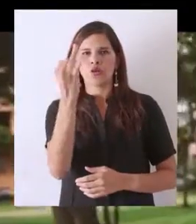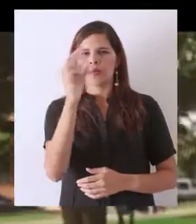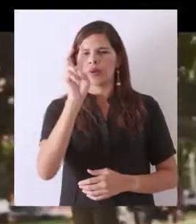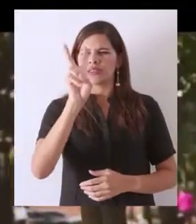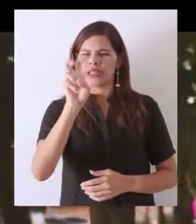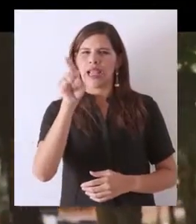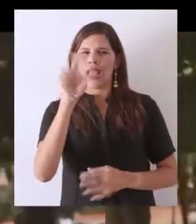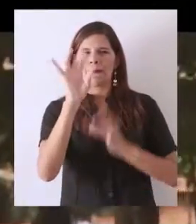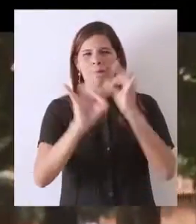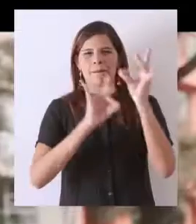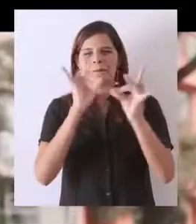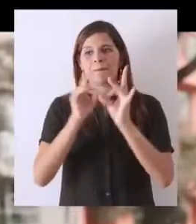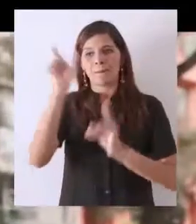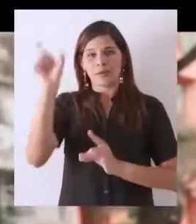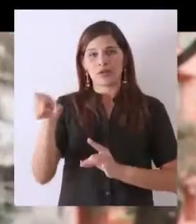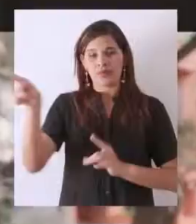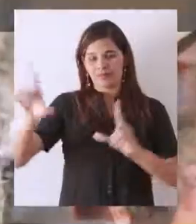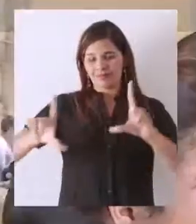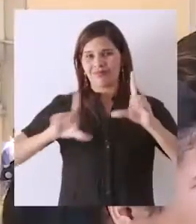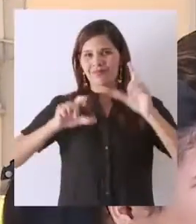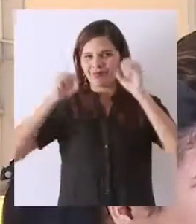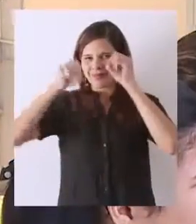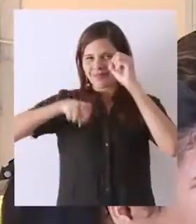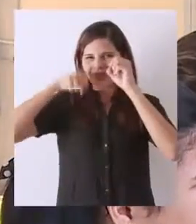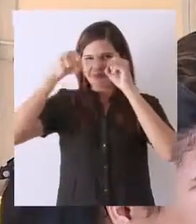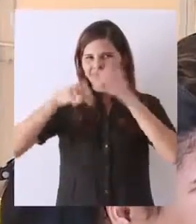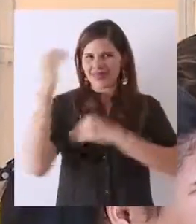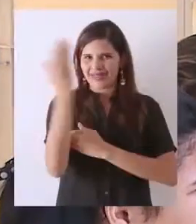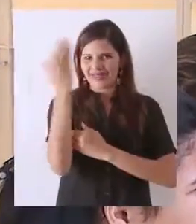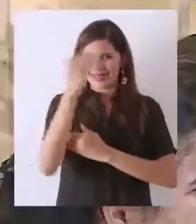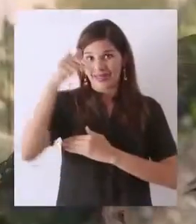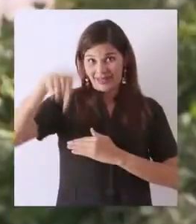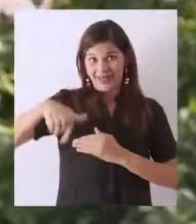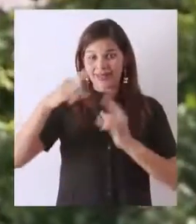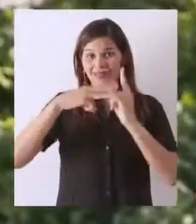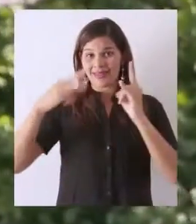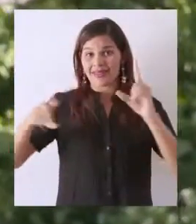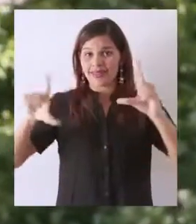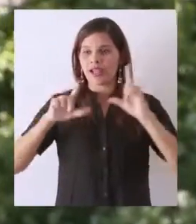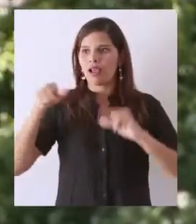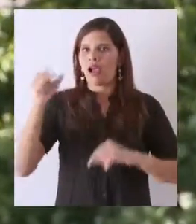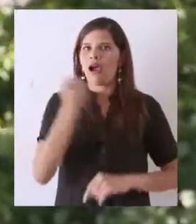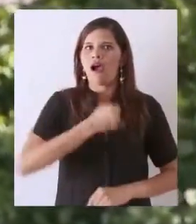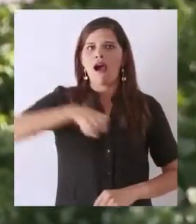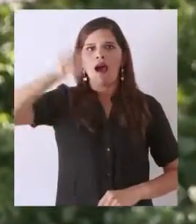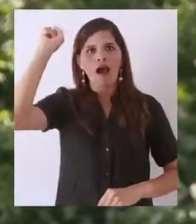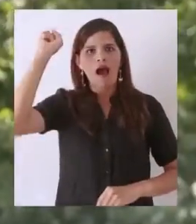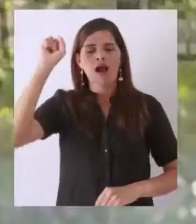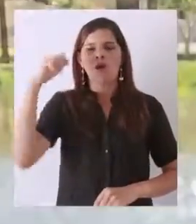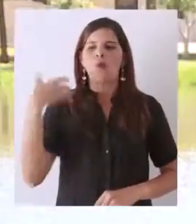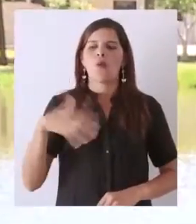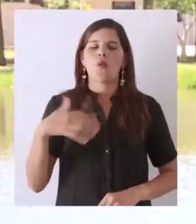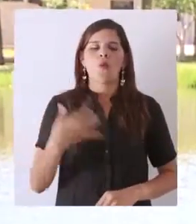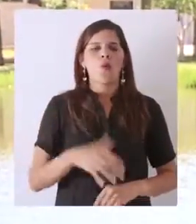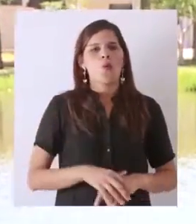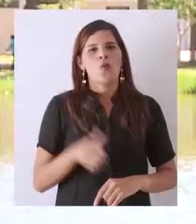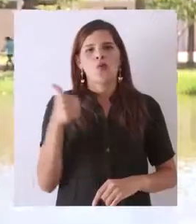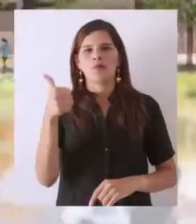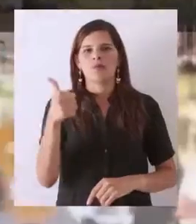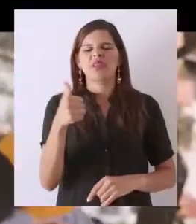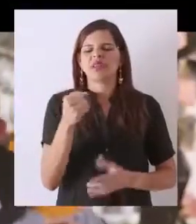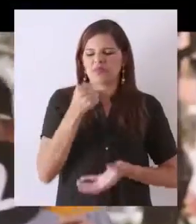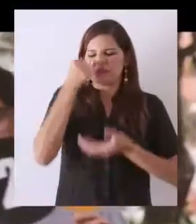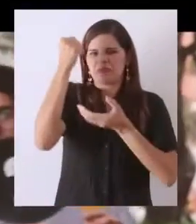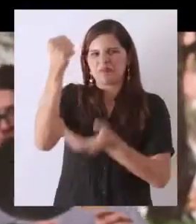el 7 el número perfecto, un egresado del programa de cine audiovisuales de Unimagdalena resultó ganador del Festival Siete